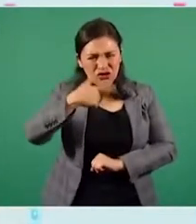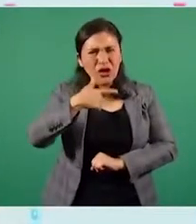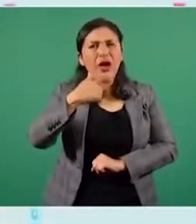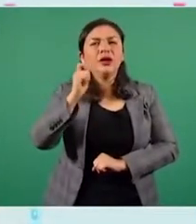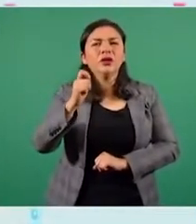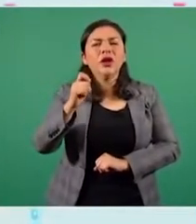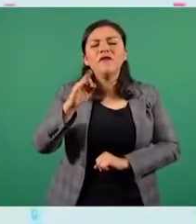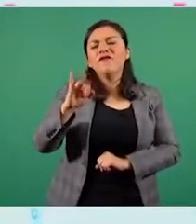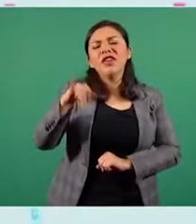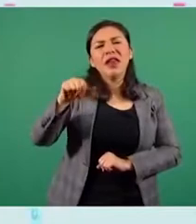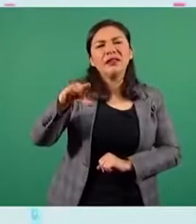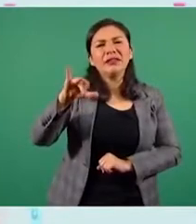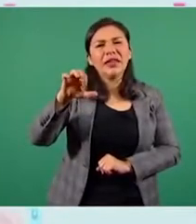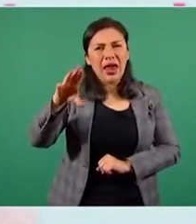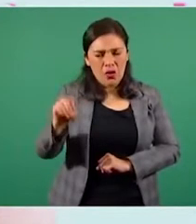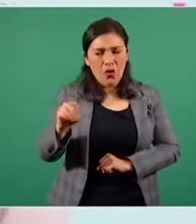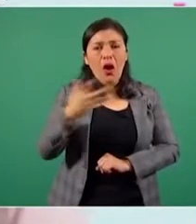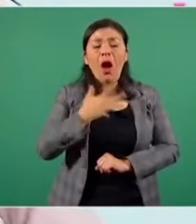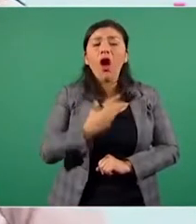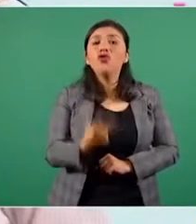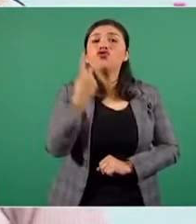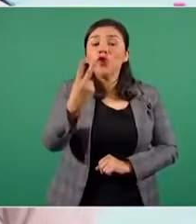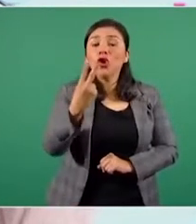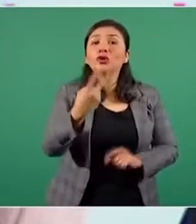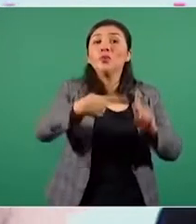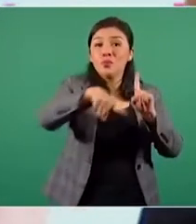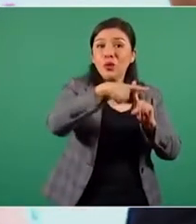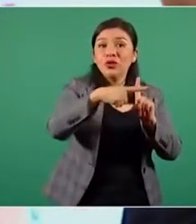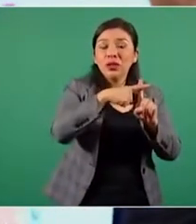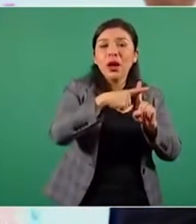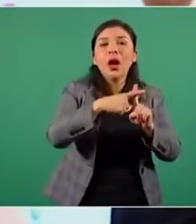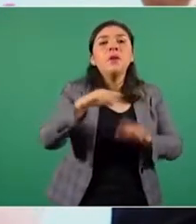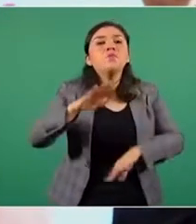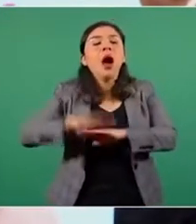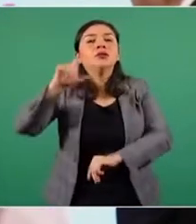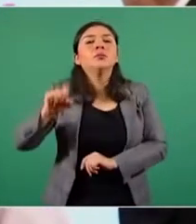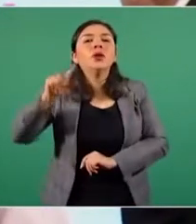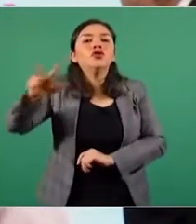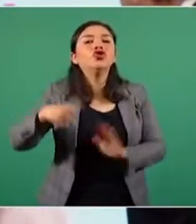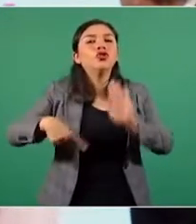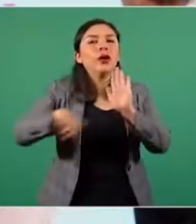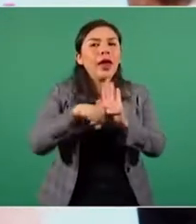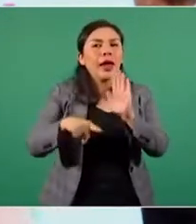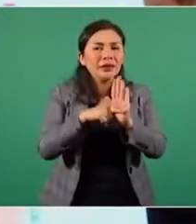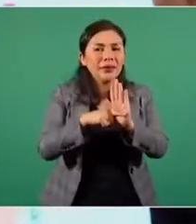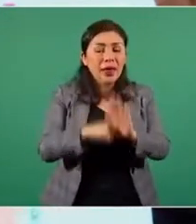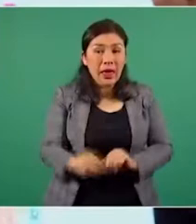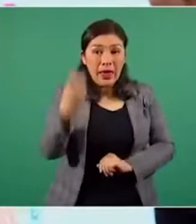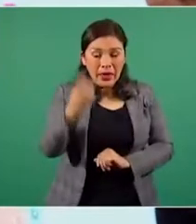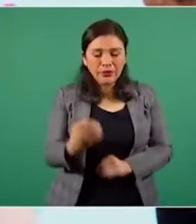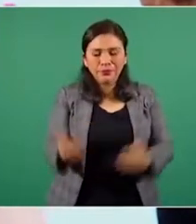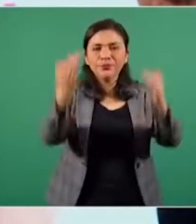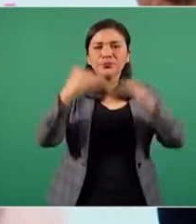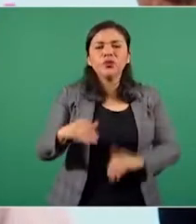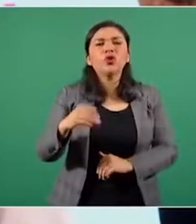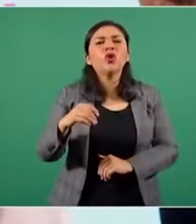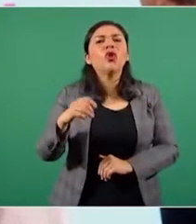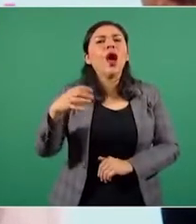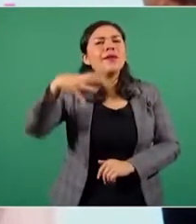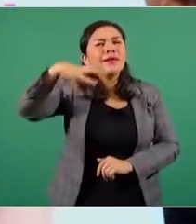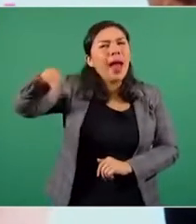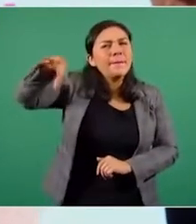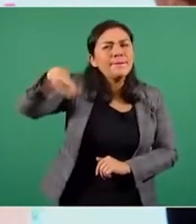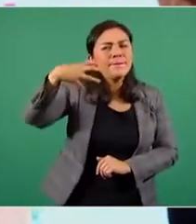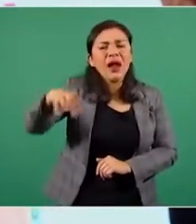Financiero Bloomberg, registró dos menciones positivas y 28 negativas. Y al sonar de la campana, con cero